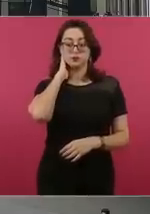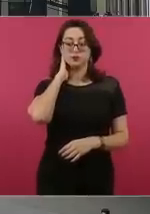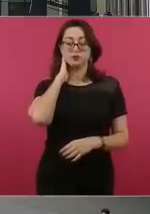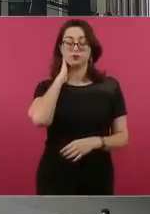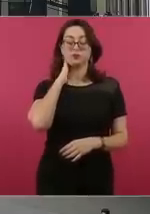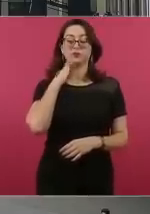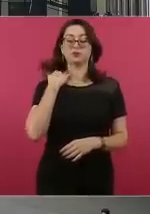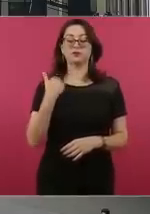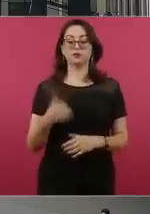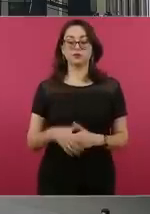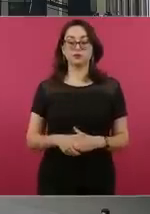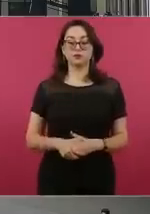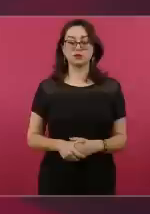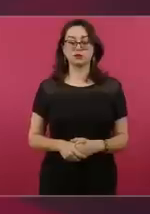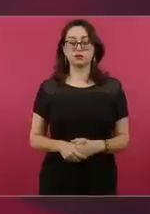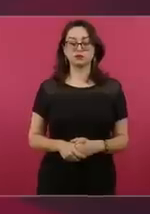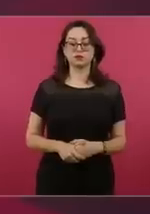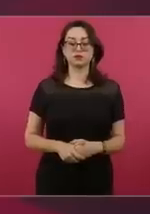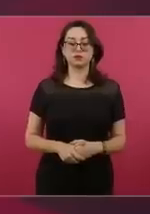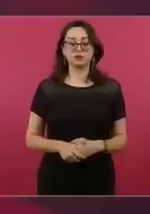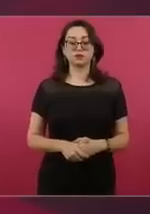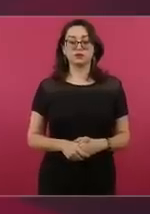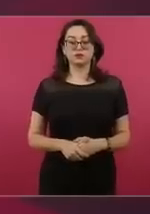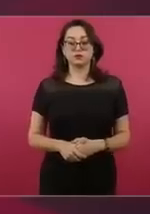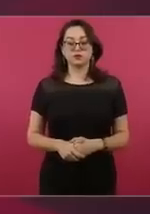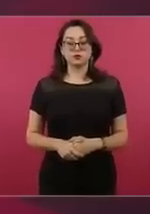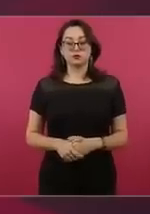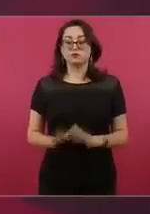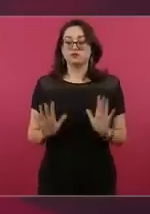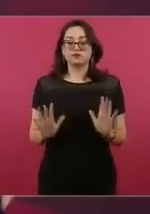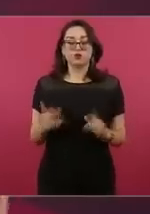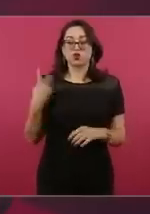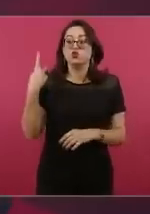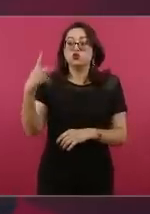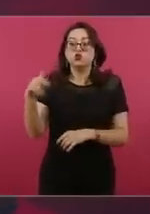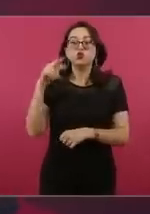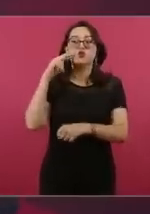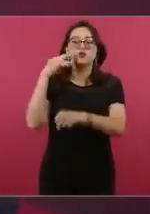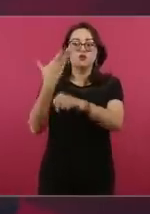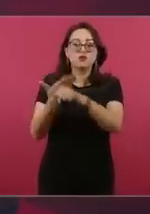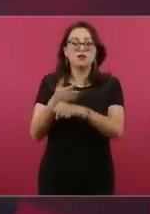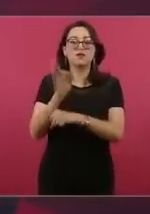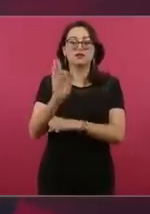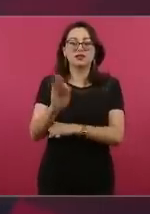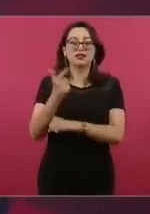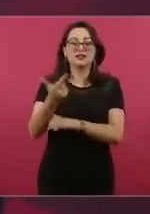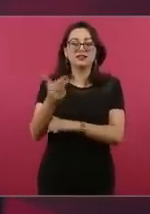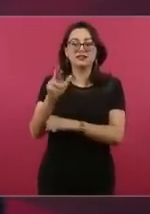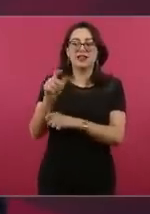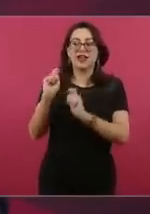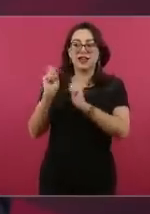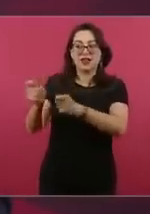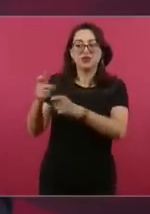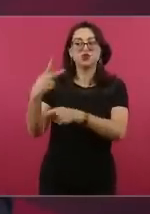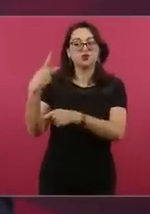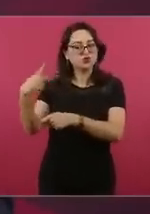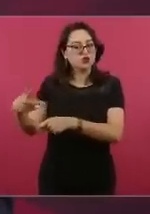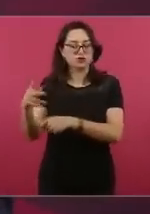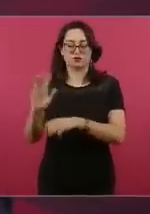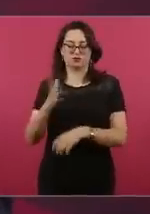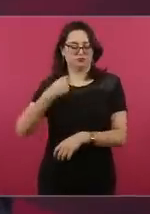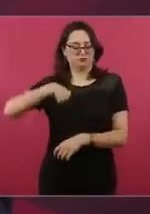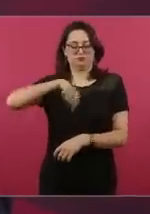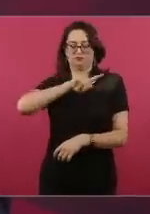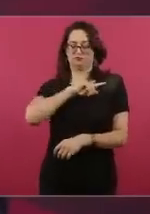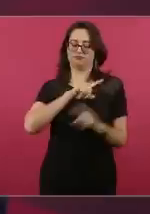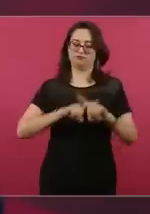No tenemos nosotros conocimiento, eso es de la fiscalía, es que aquí hace como dos o